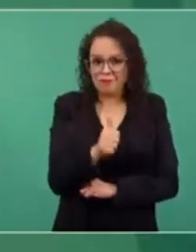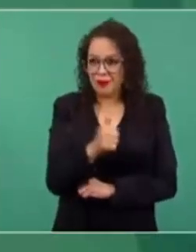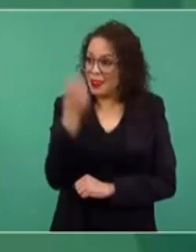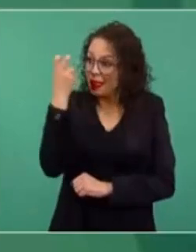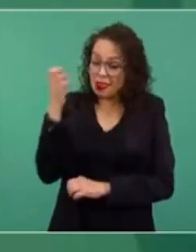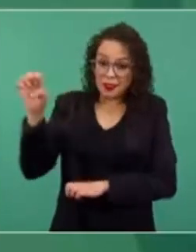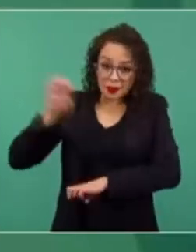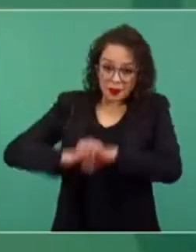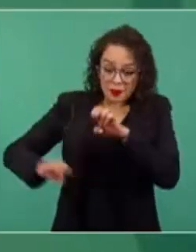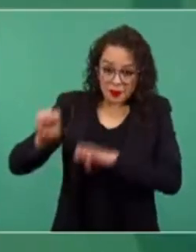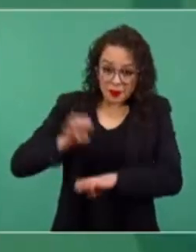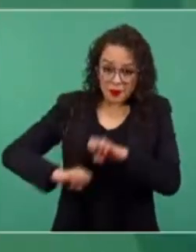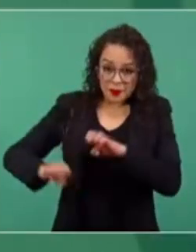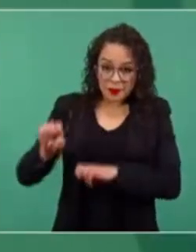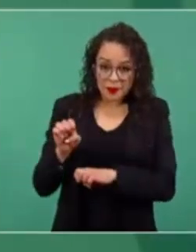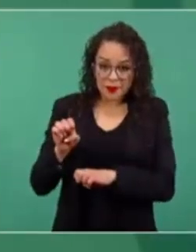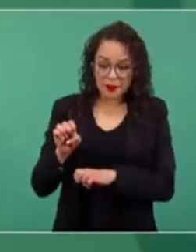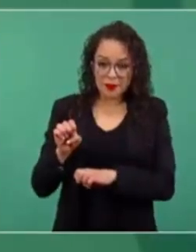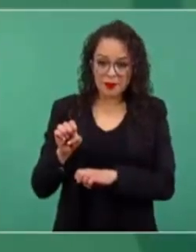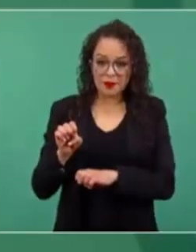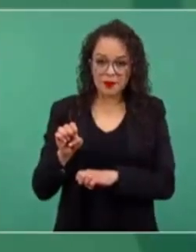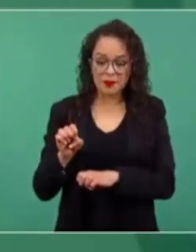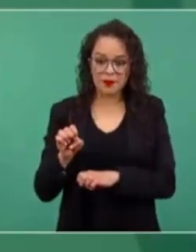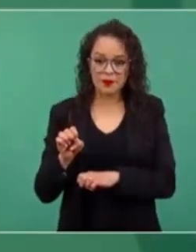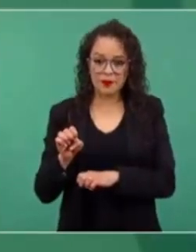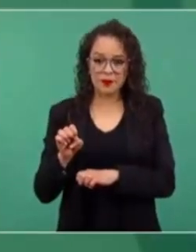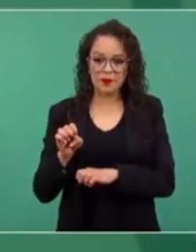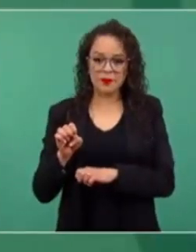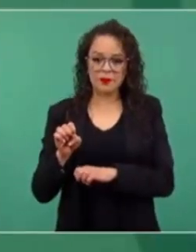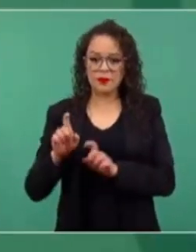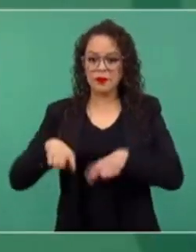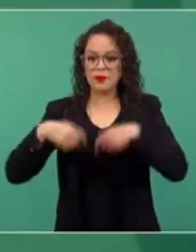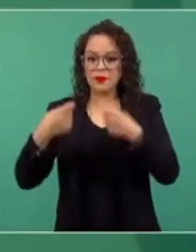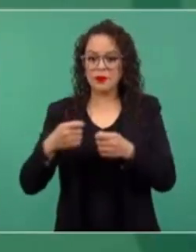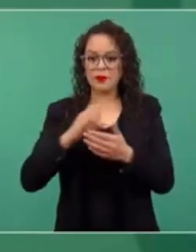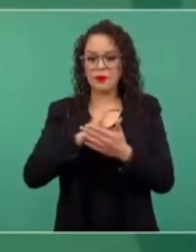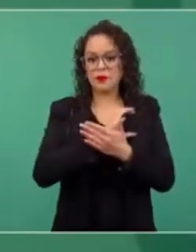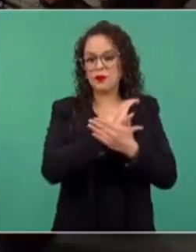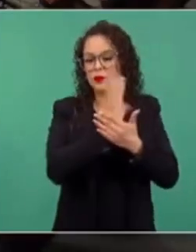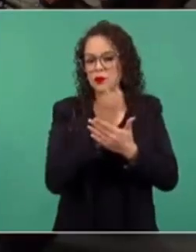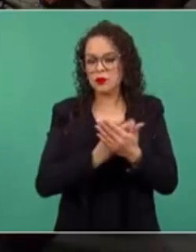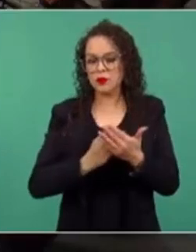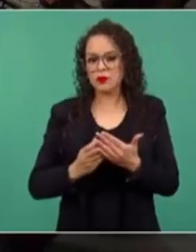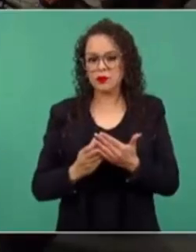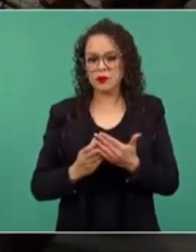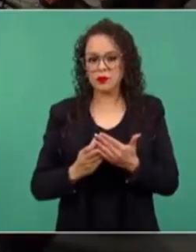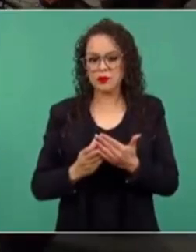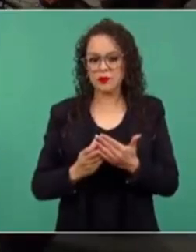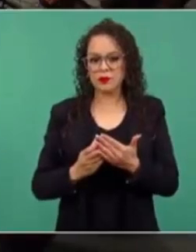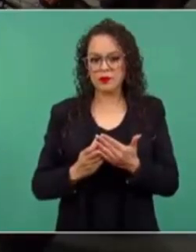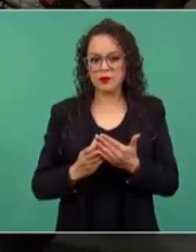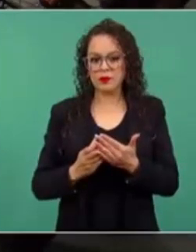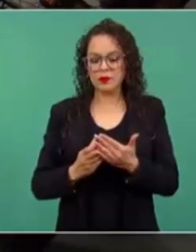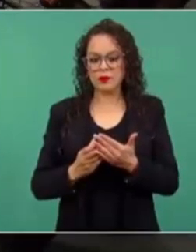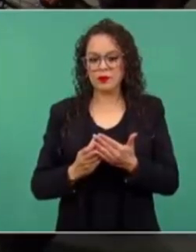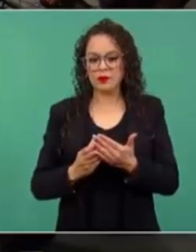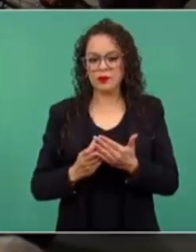contrató a la señora que estaba